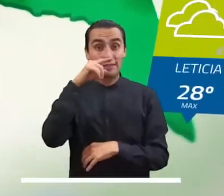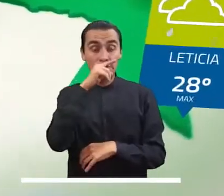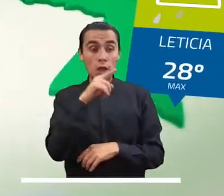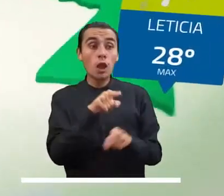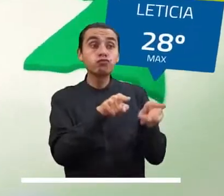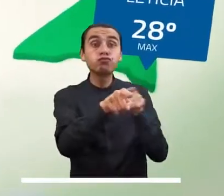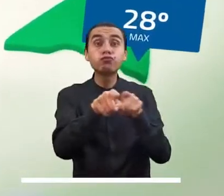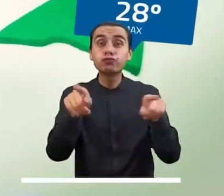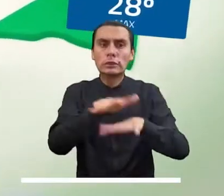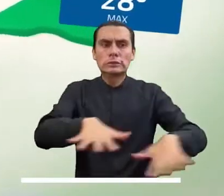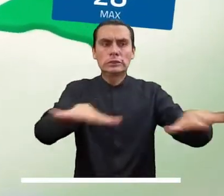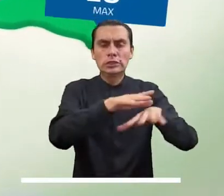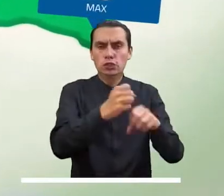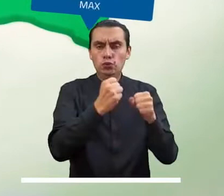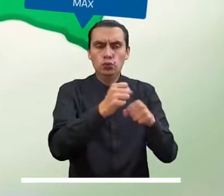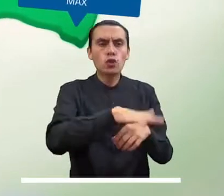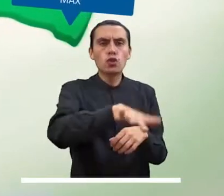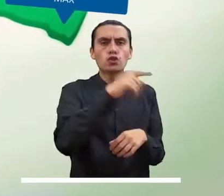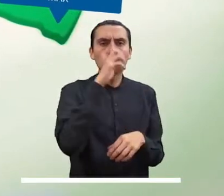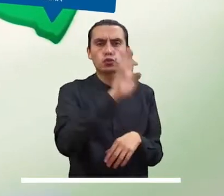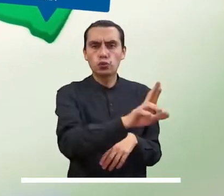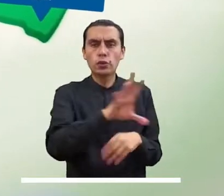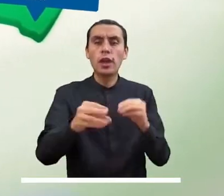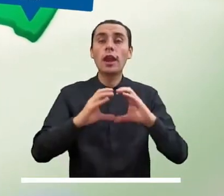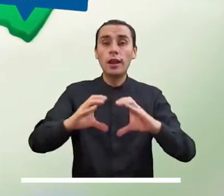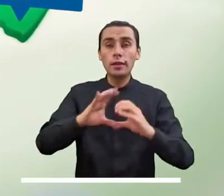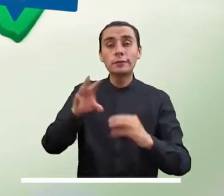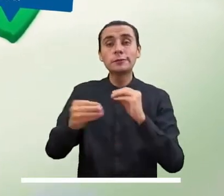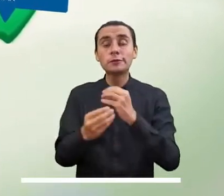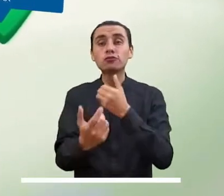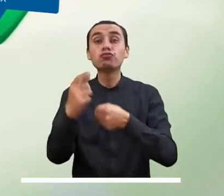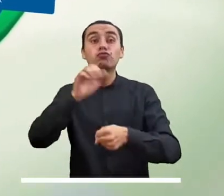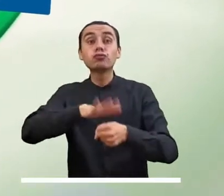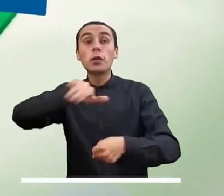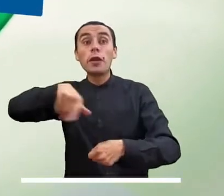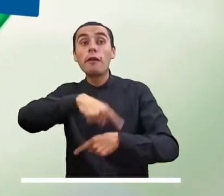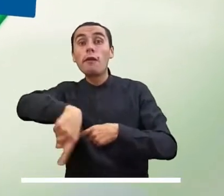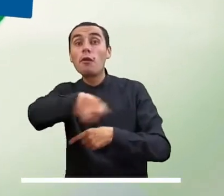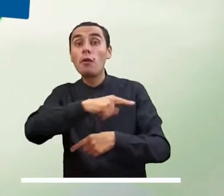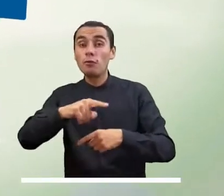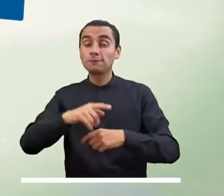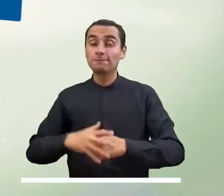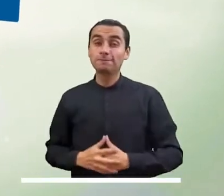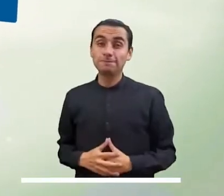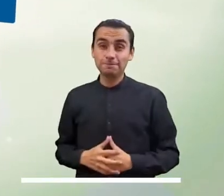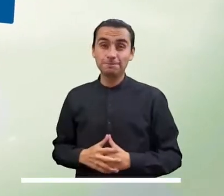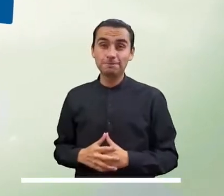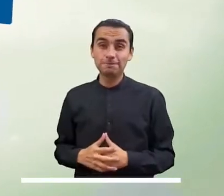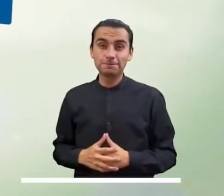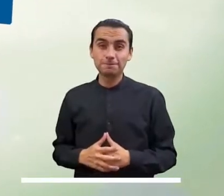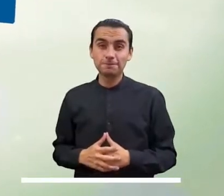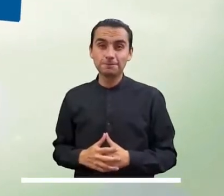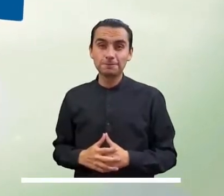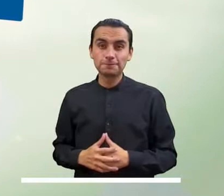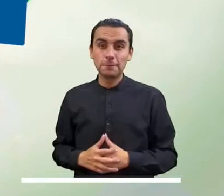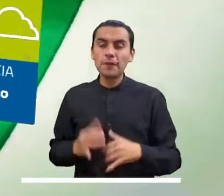reinando en la Amazonía, especialmente en el sur de Amazonas, Caquetá, Putumayo y el pie de Monte Amazónico.